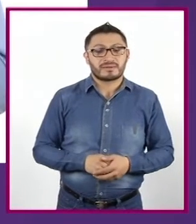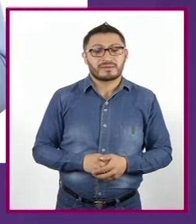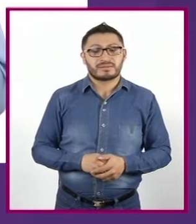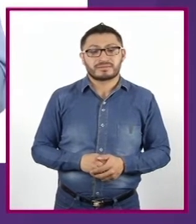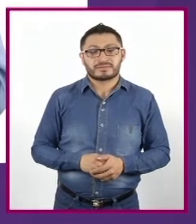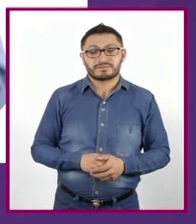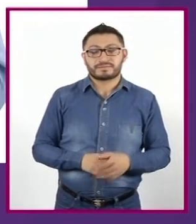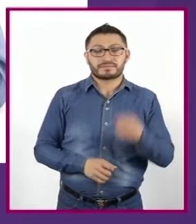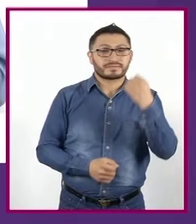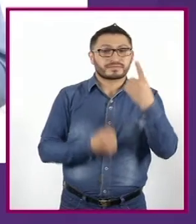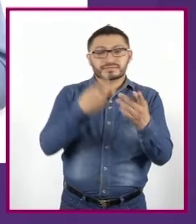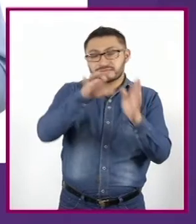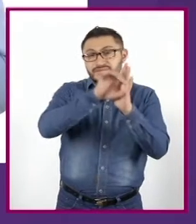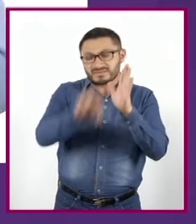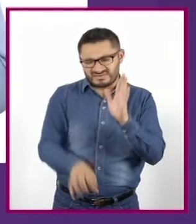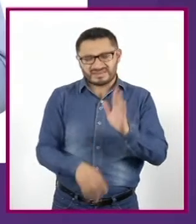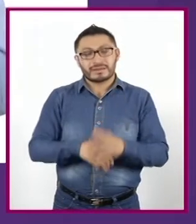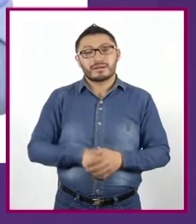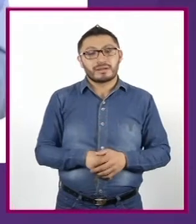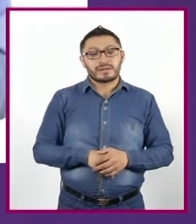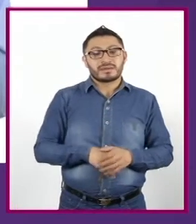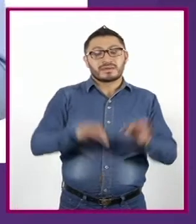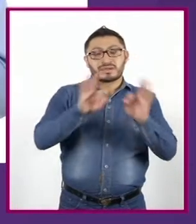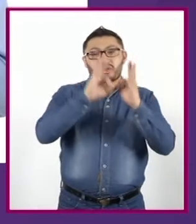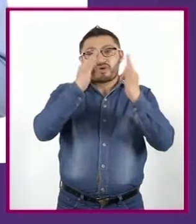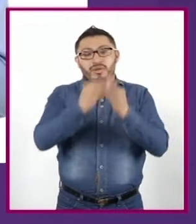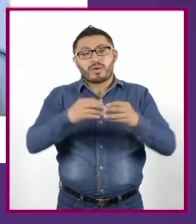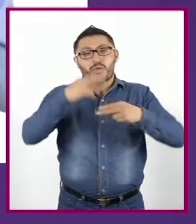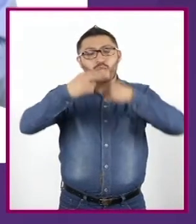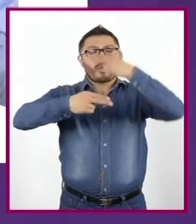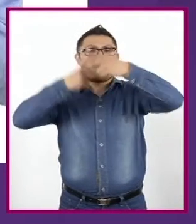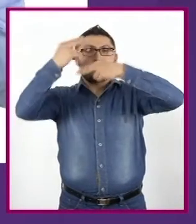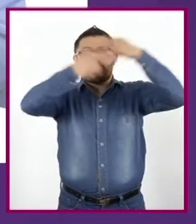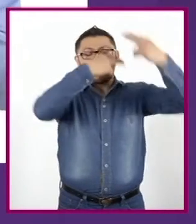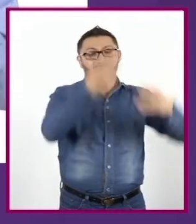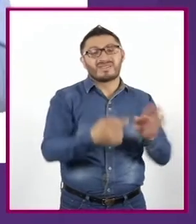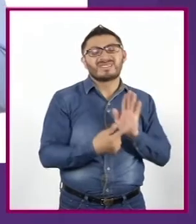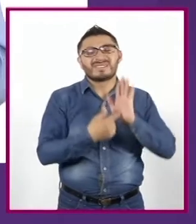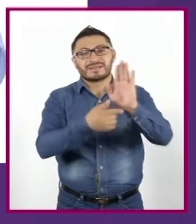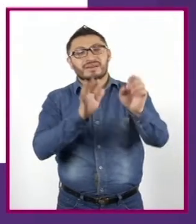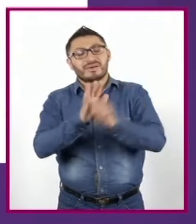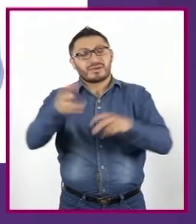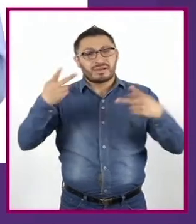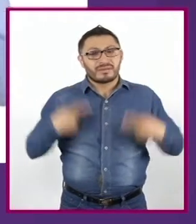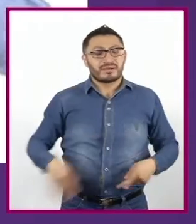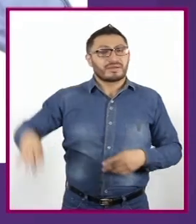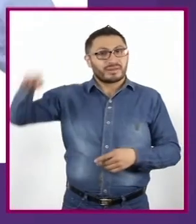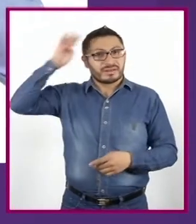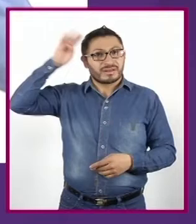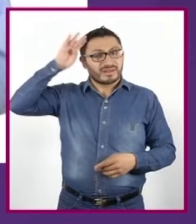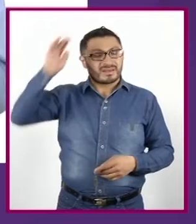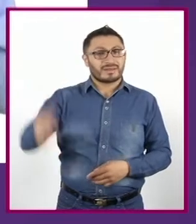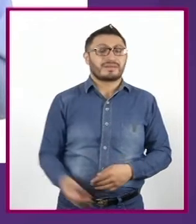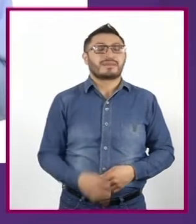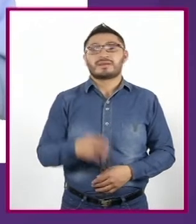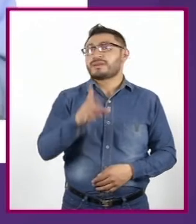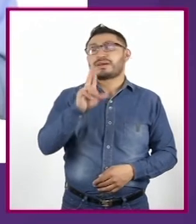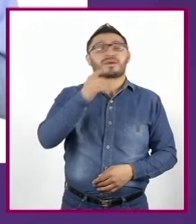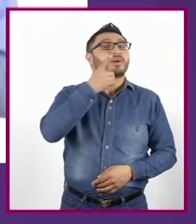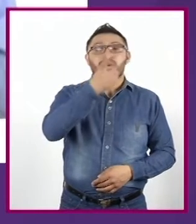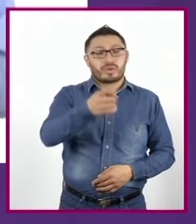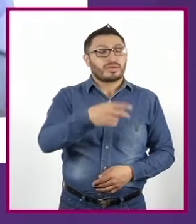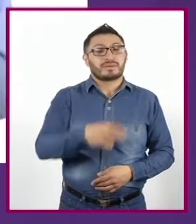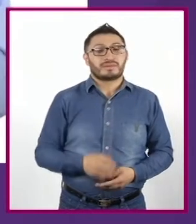Algunos ejemplos son Contorno con forma de nubes Muestra lo que el personaje piensa sin decirlo